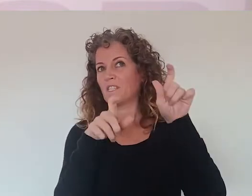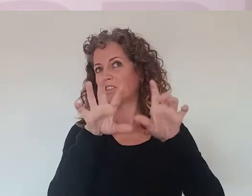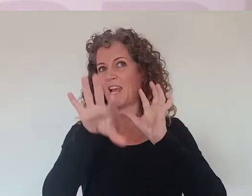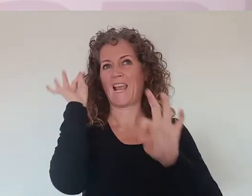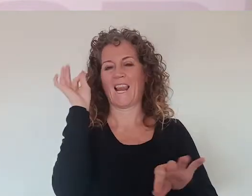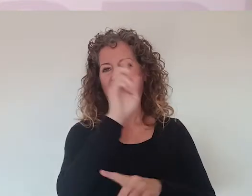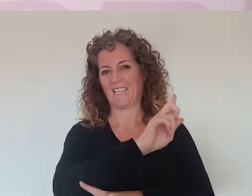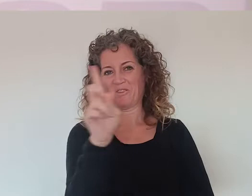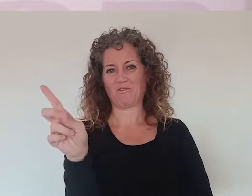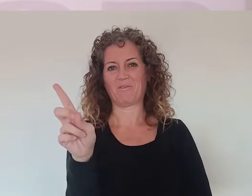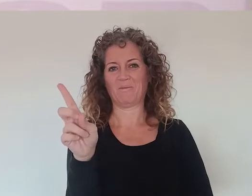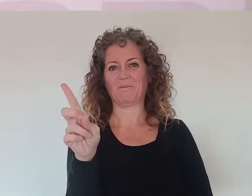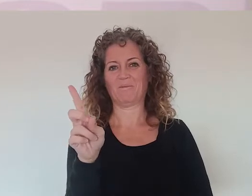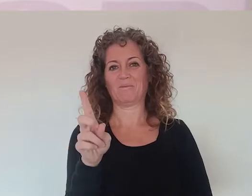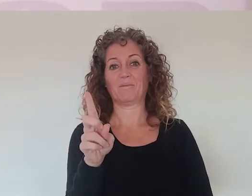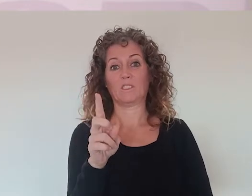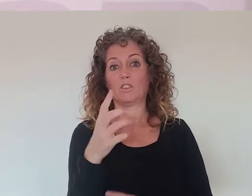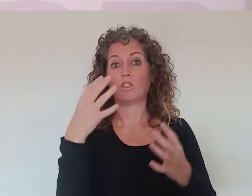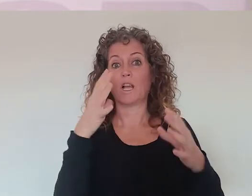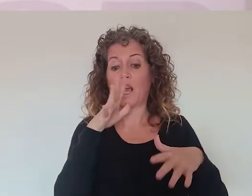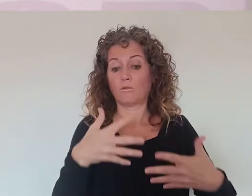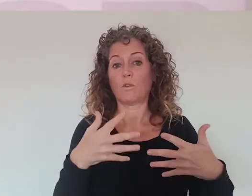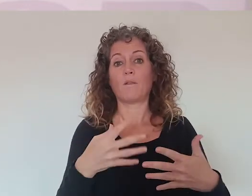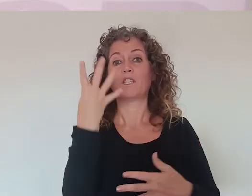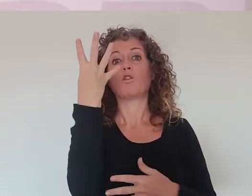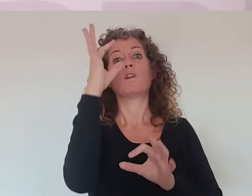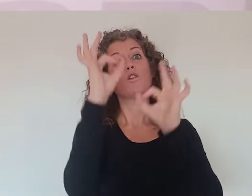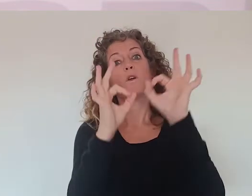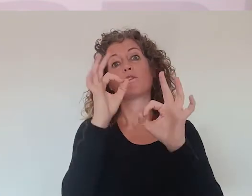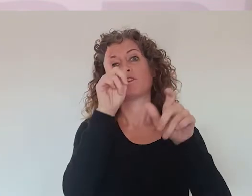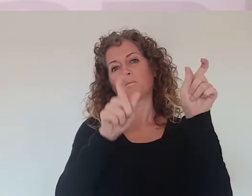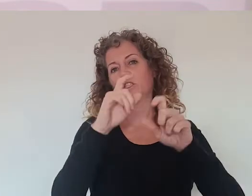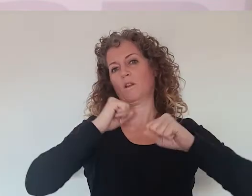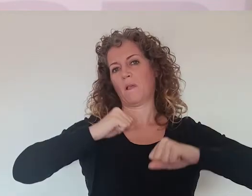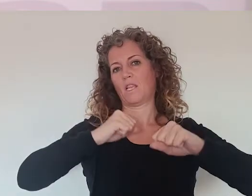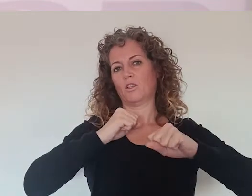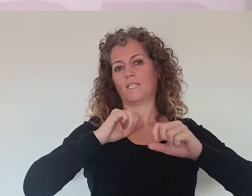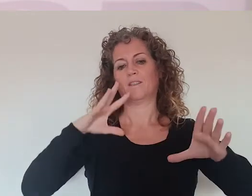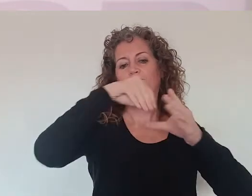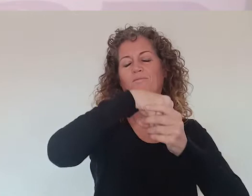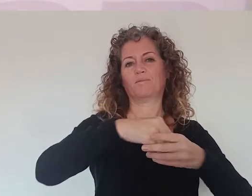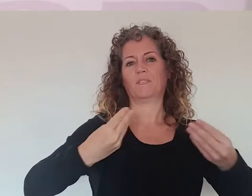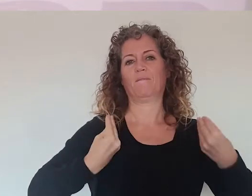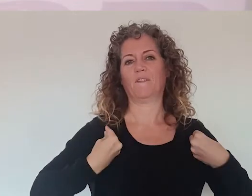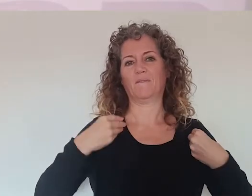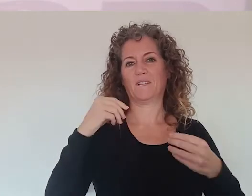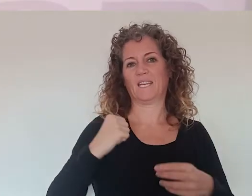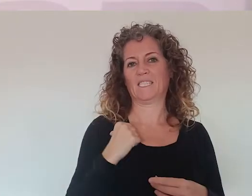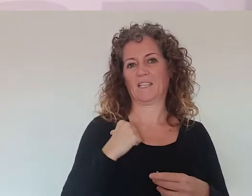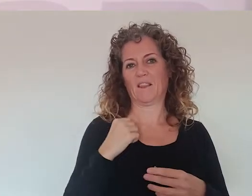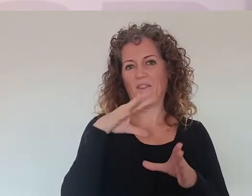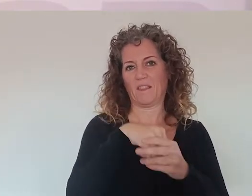que casi nadie le gusta o casi nadie elige. De hecho, ya digo que solo el 4% de las personas mayores viven en